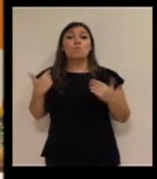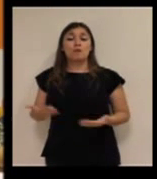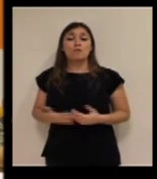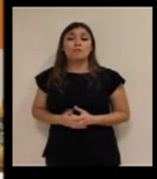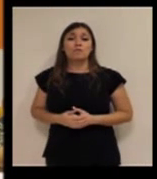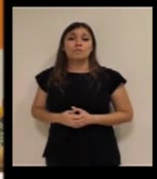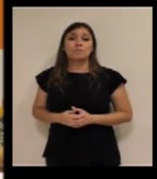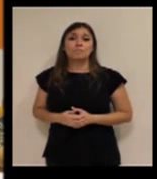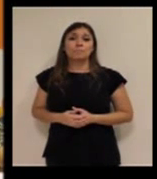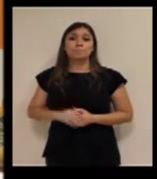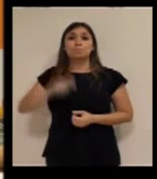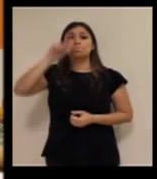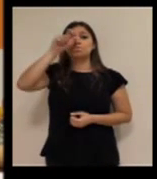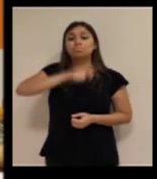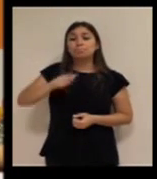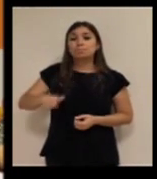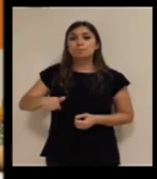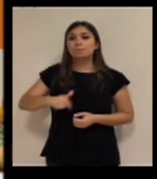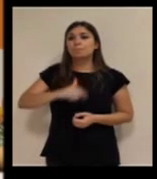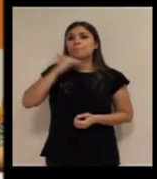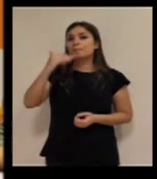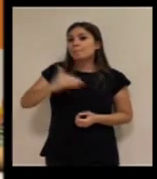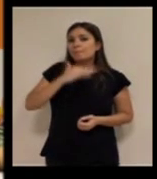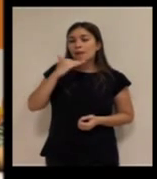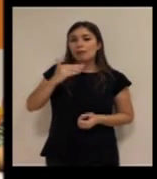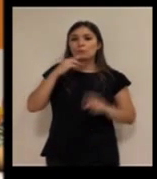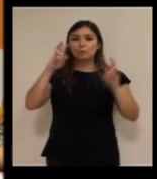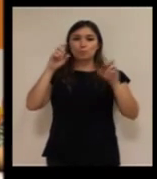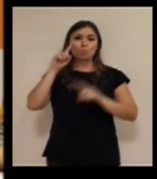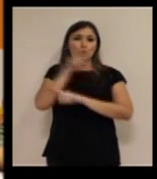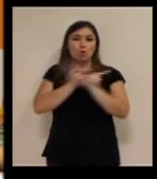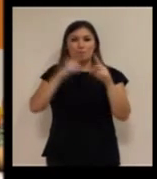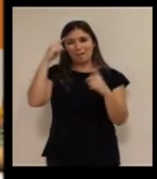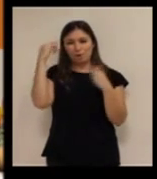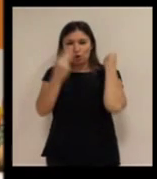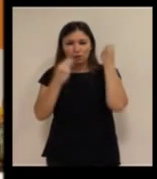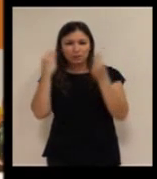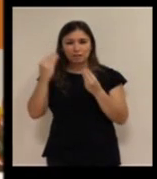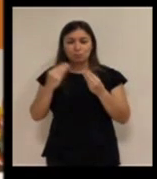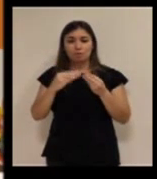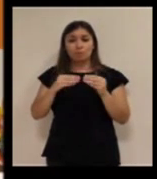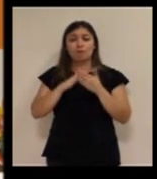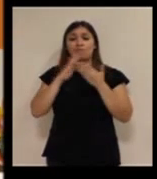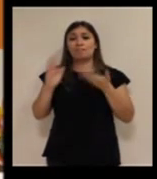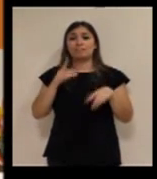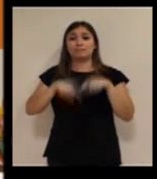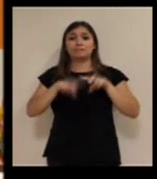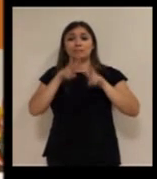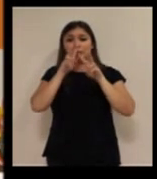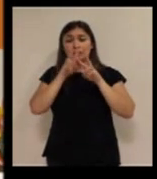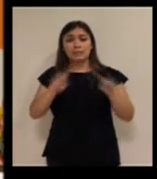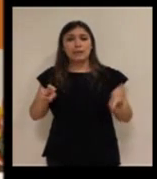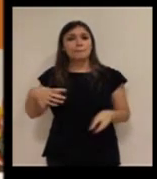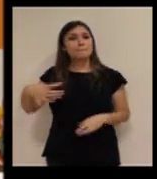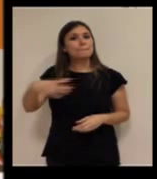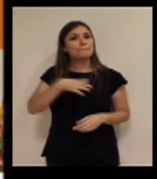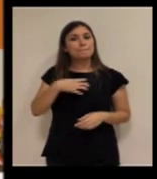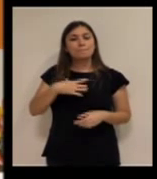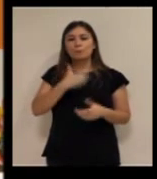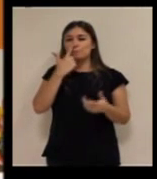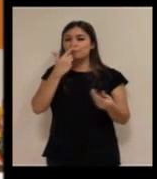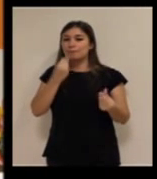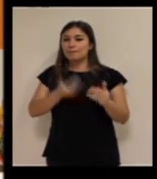por algún tipo de deterioro cognitivo, aunque fuesen sus fases iniciales y que le impidiese o